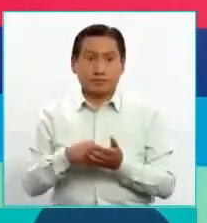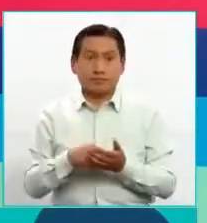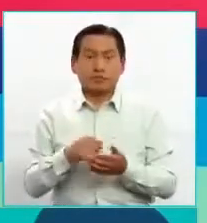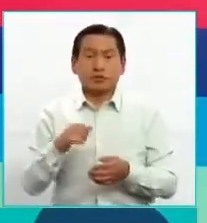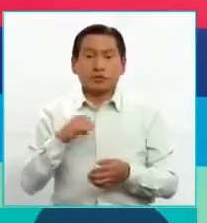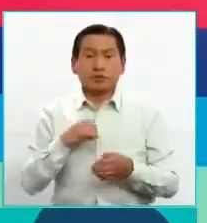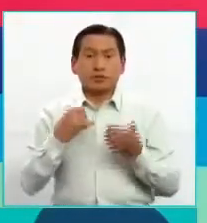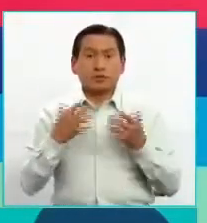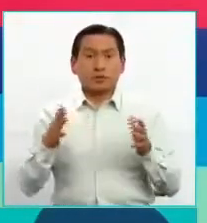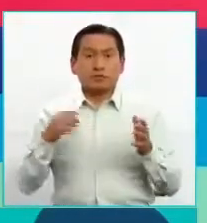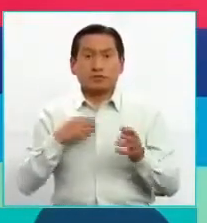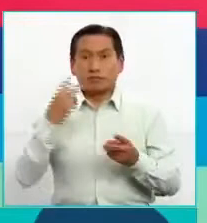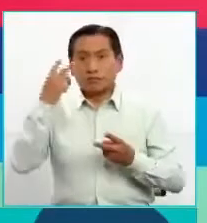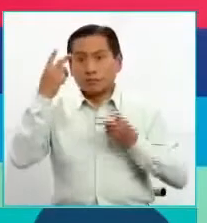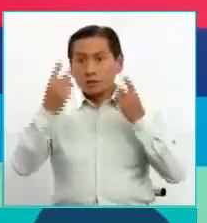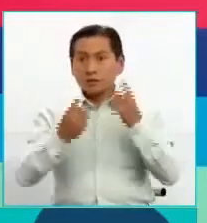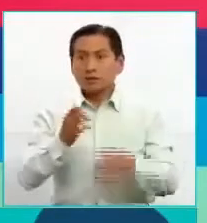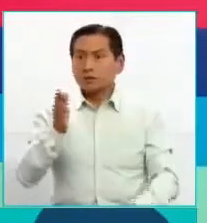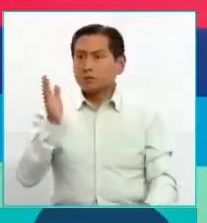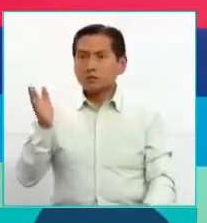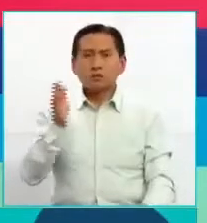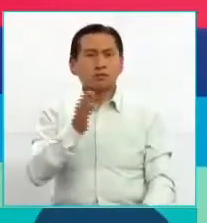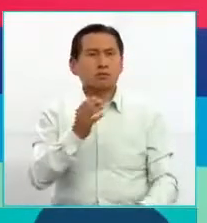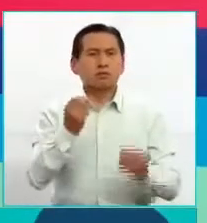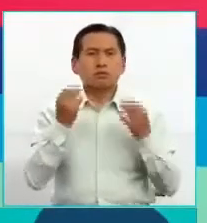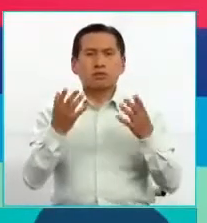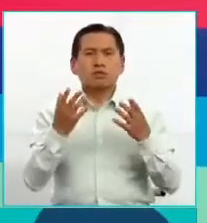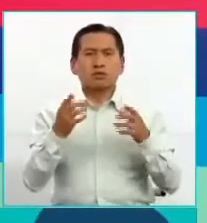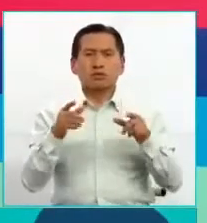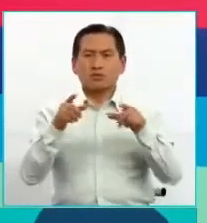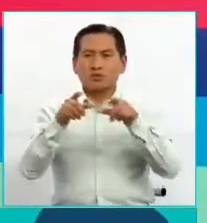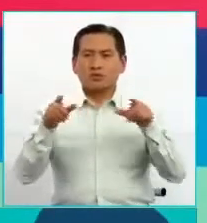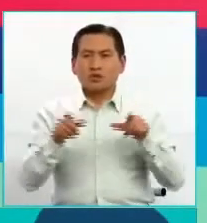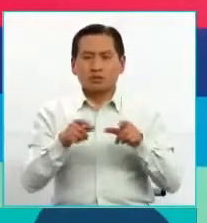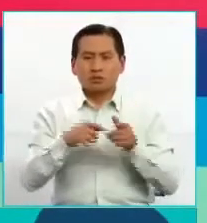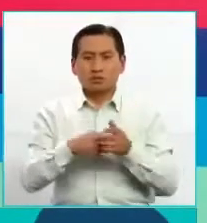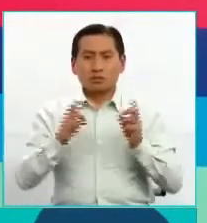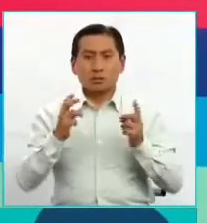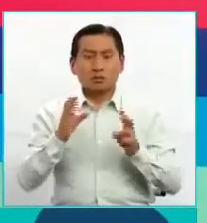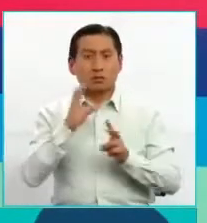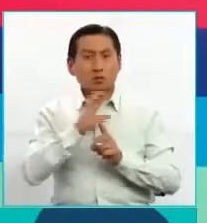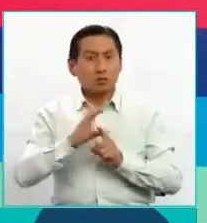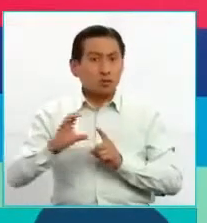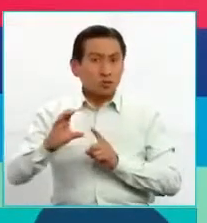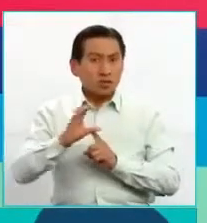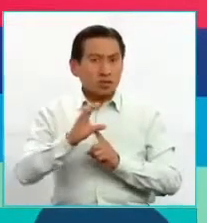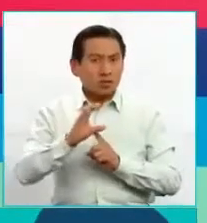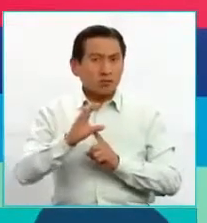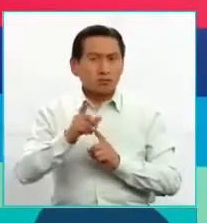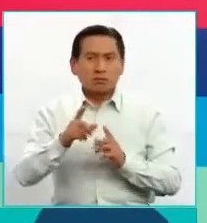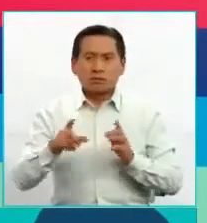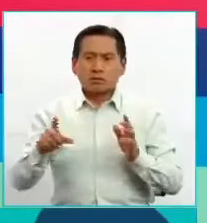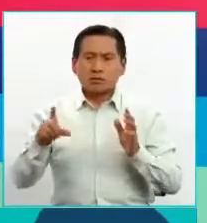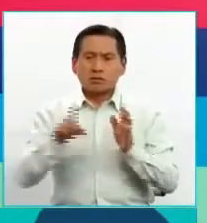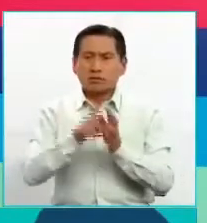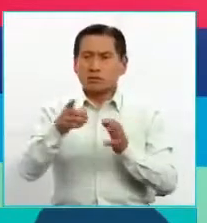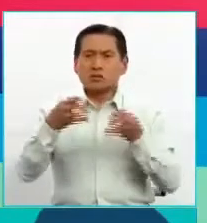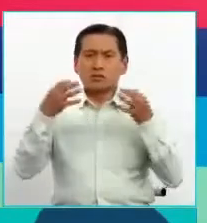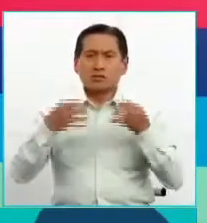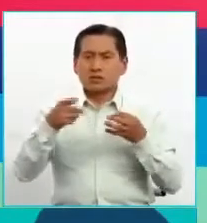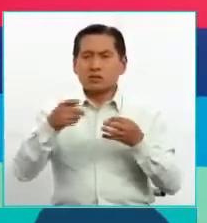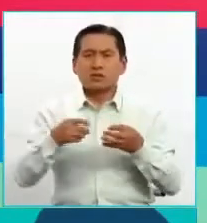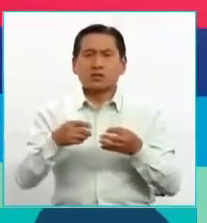ya he visitado muchos lugares en el ámbito cultural, por ejemplo, tiene una ley el festival de la